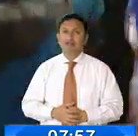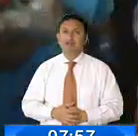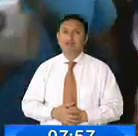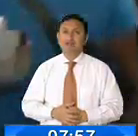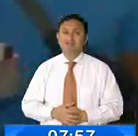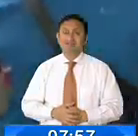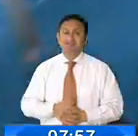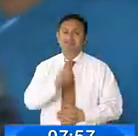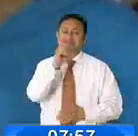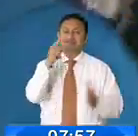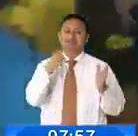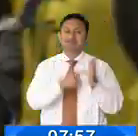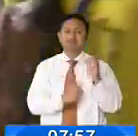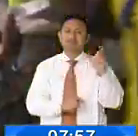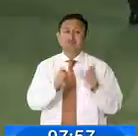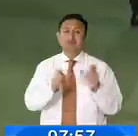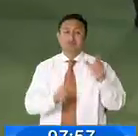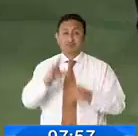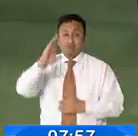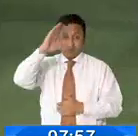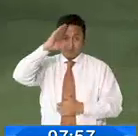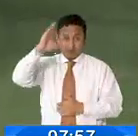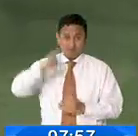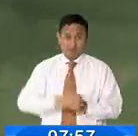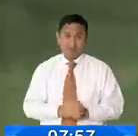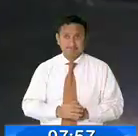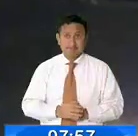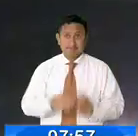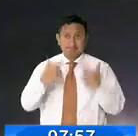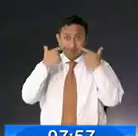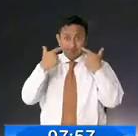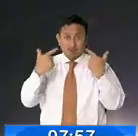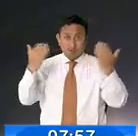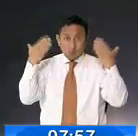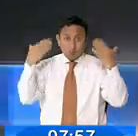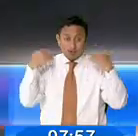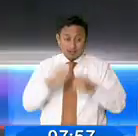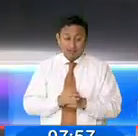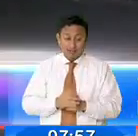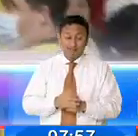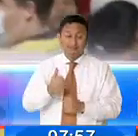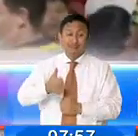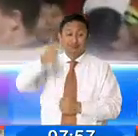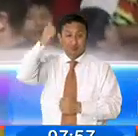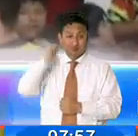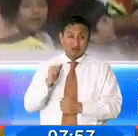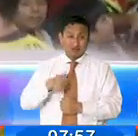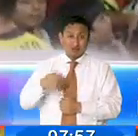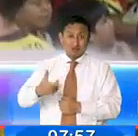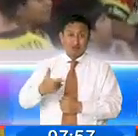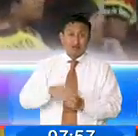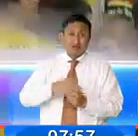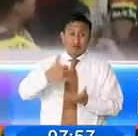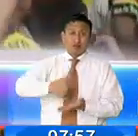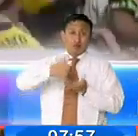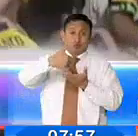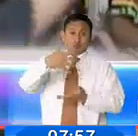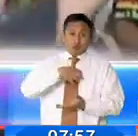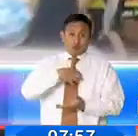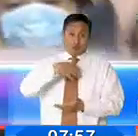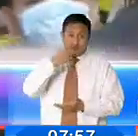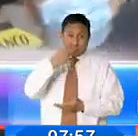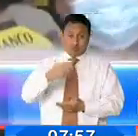Cerca de mil agentes de la Policía Nacional custodiaron Guayaquil durante las celebraciones por el Campeonato de